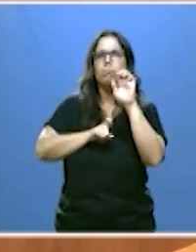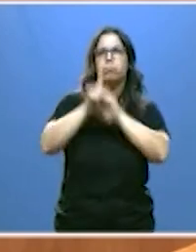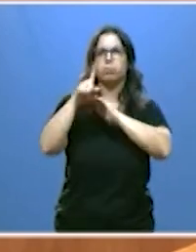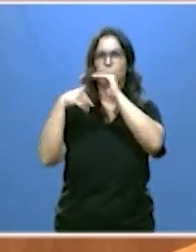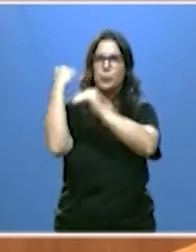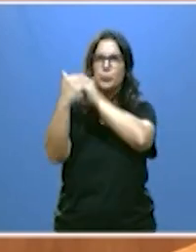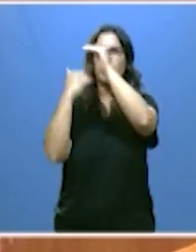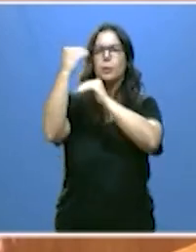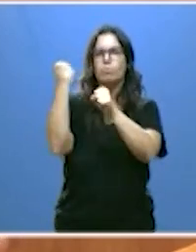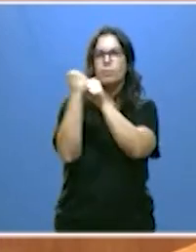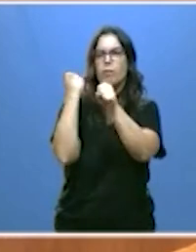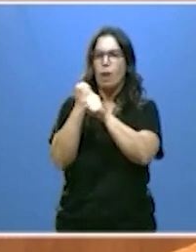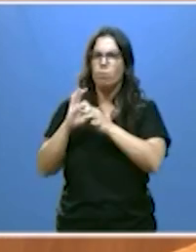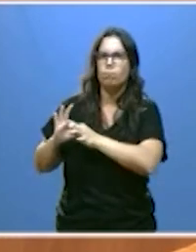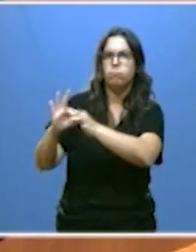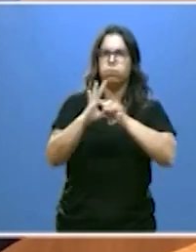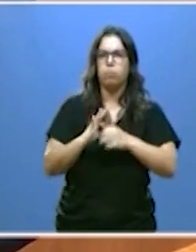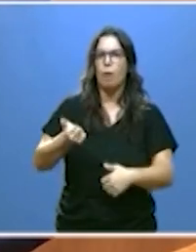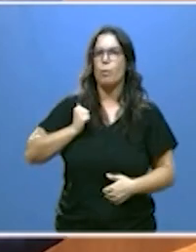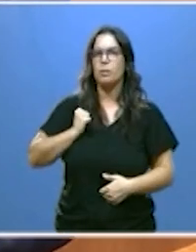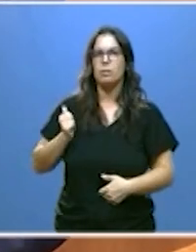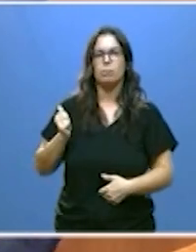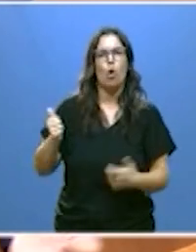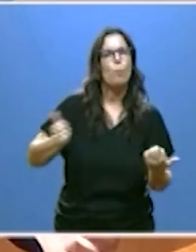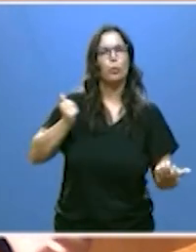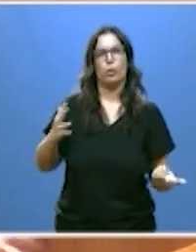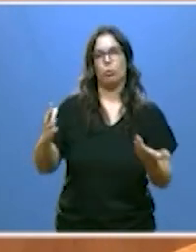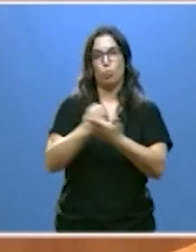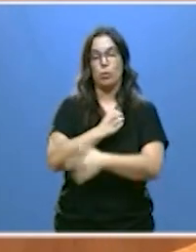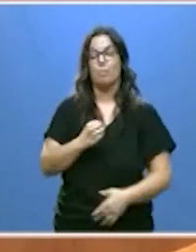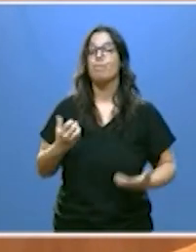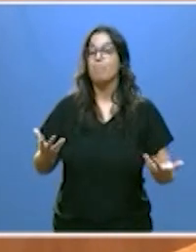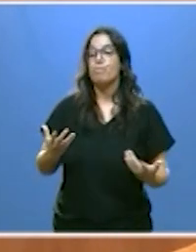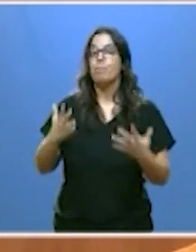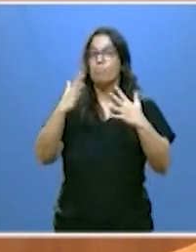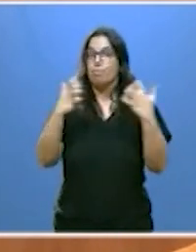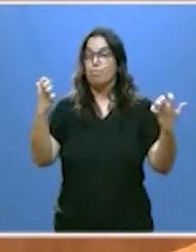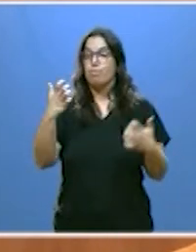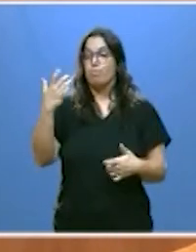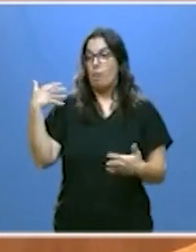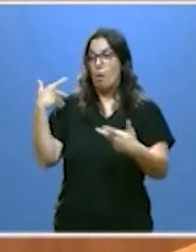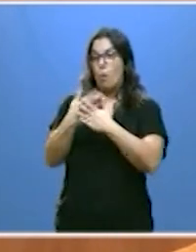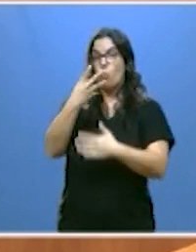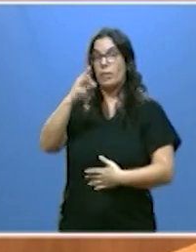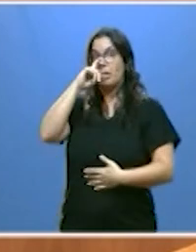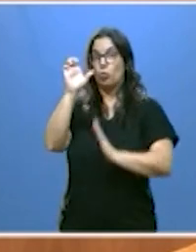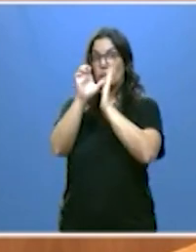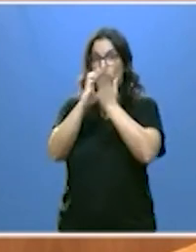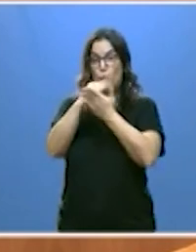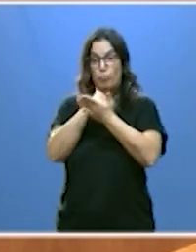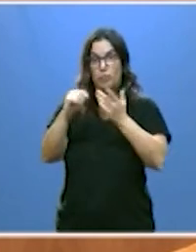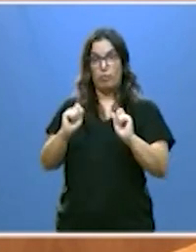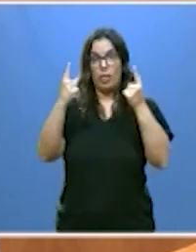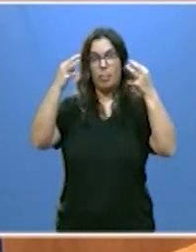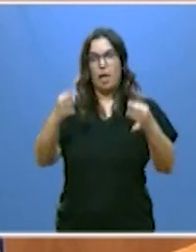juntos y aprovechar todas nuestras oportunidades. Señorías, estos 40 años de autonomía nos han dado clara